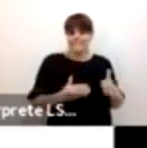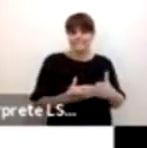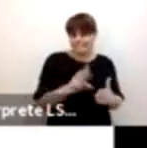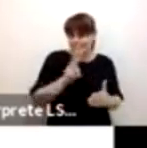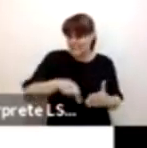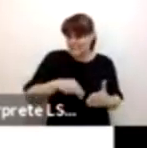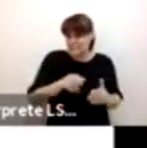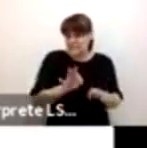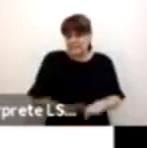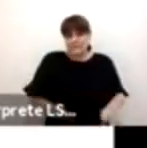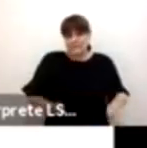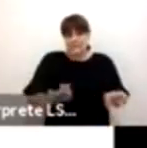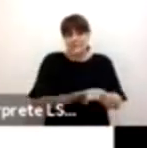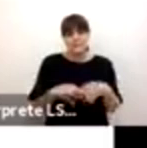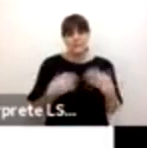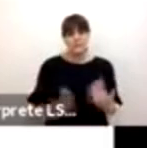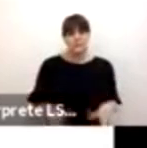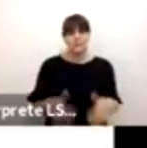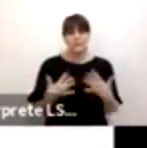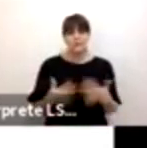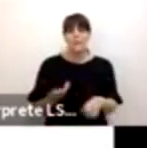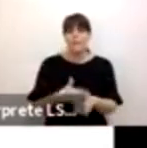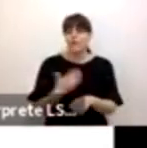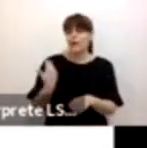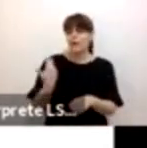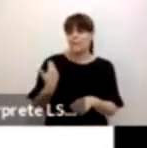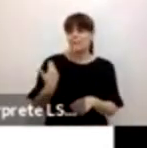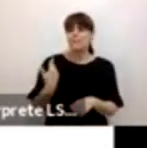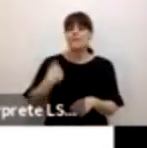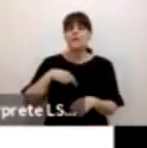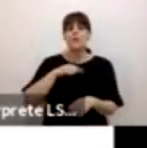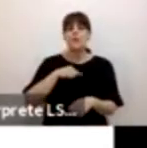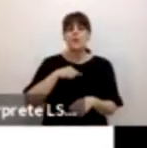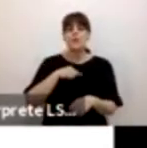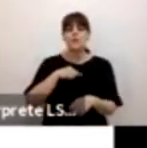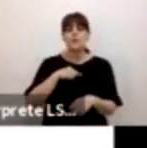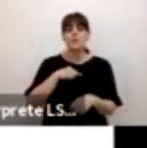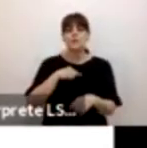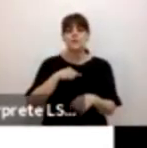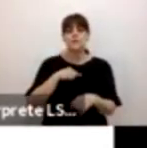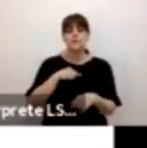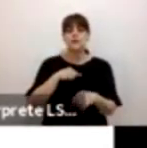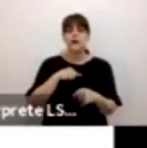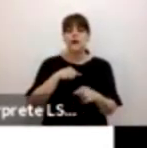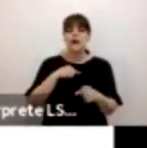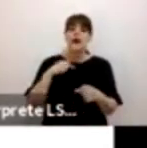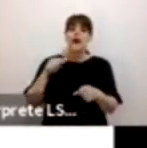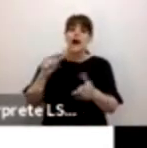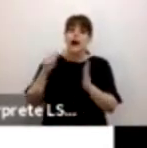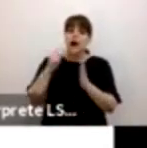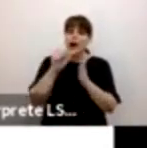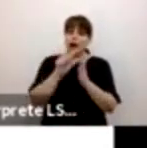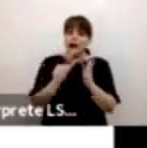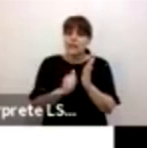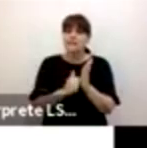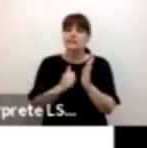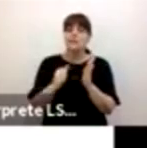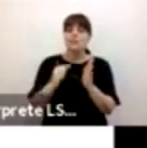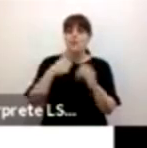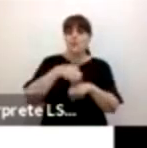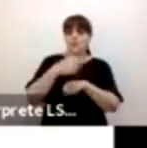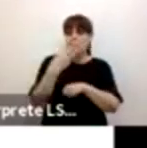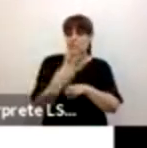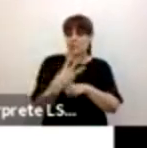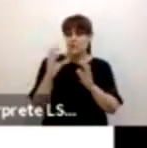relevante porque recientemente acabamos de tener una serie de modificaciones al artículo tercero constitucional que justamente